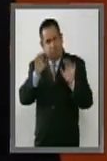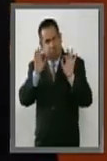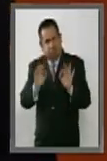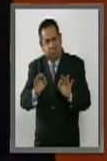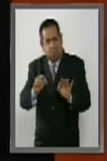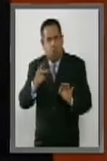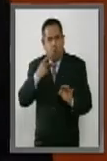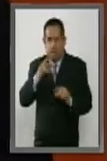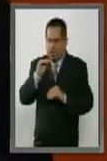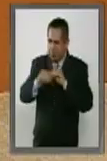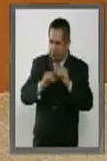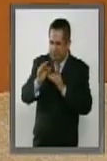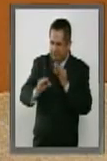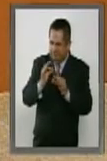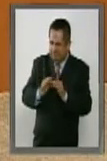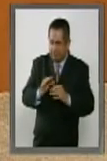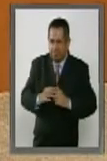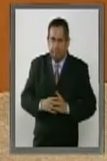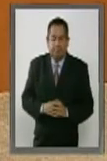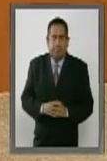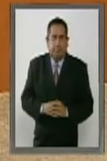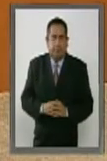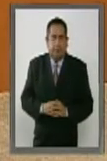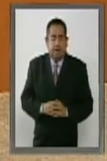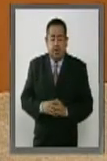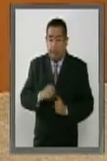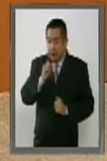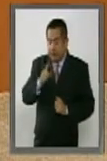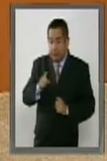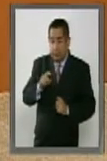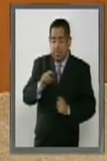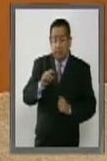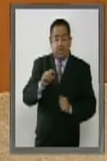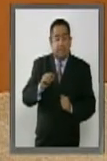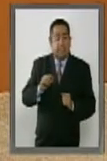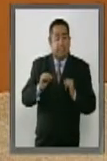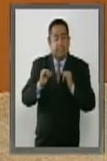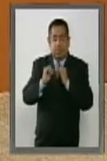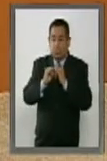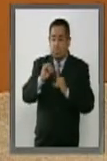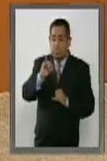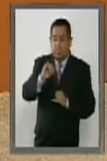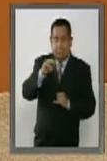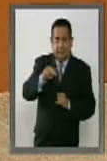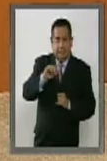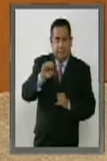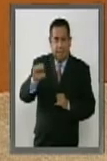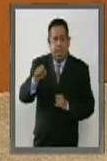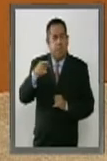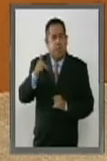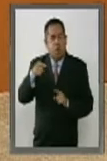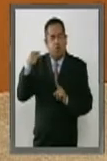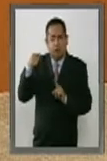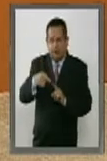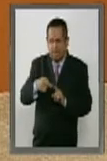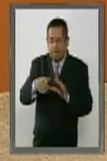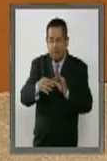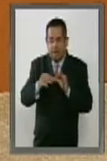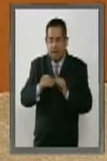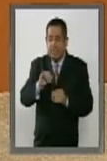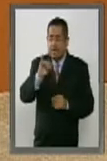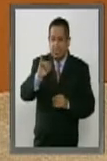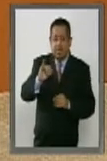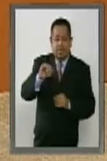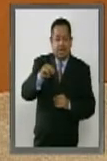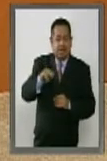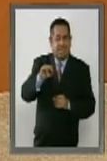política. Y del Instituto Nacional Electoral, pero particularmente del Instituto Electoral del